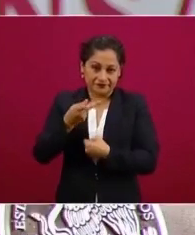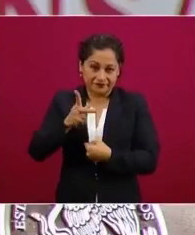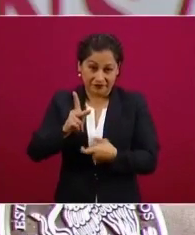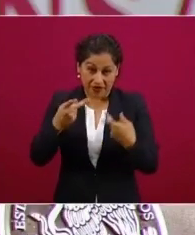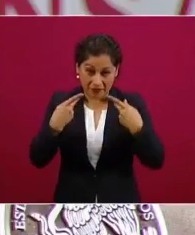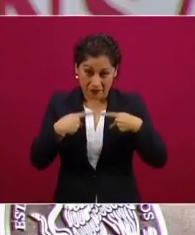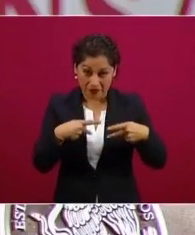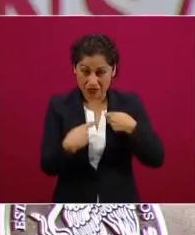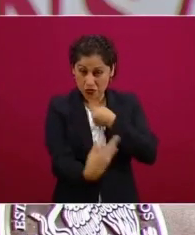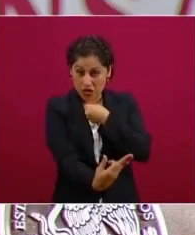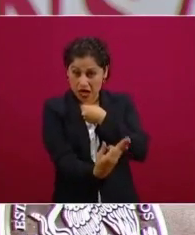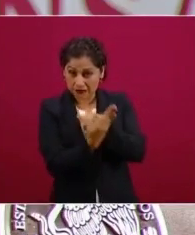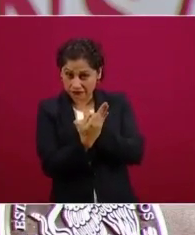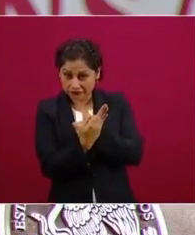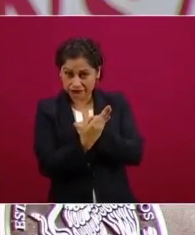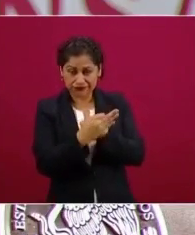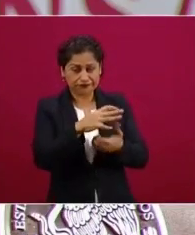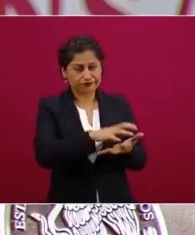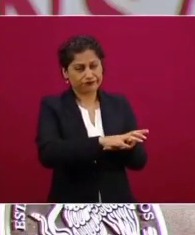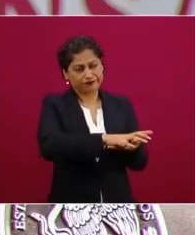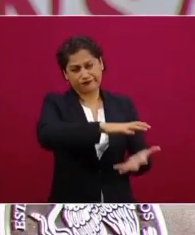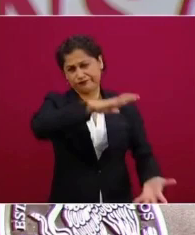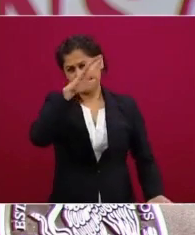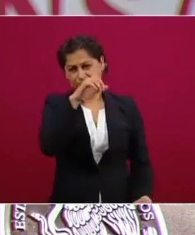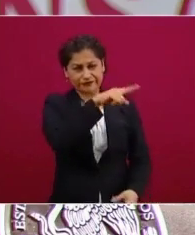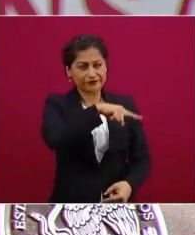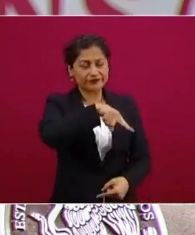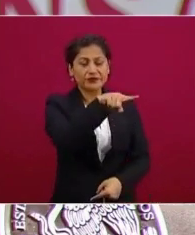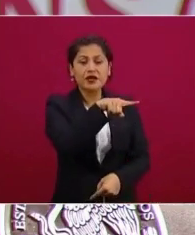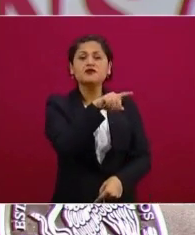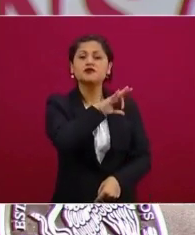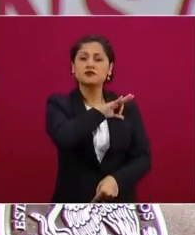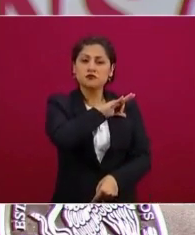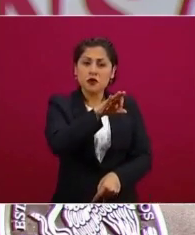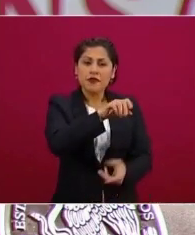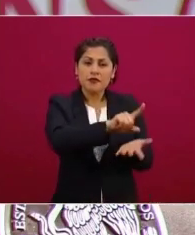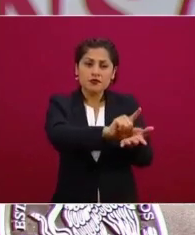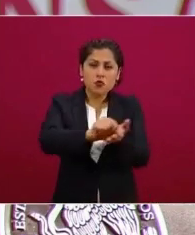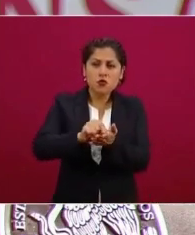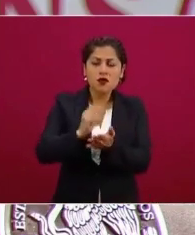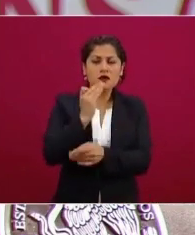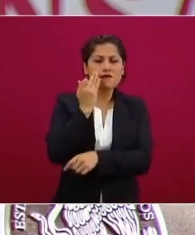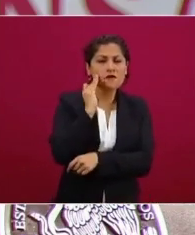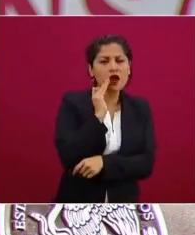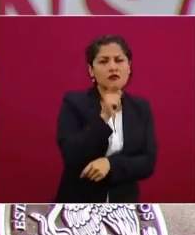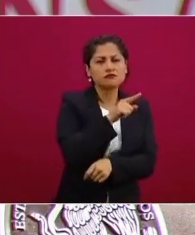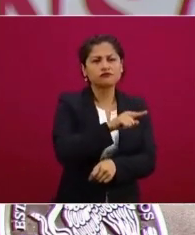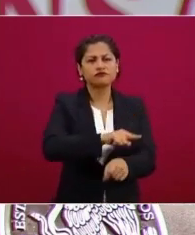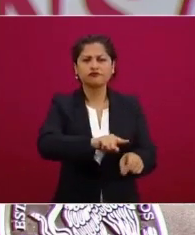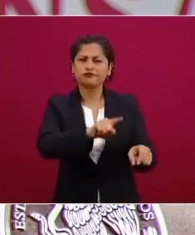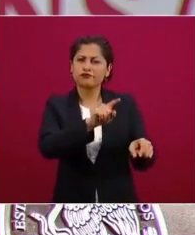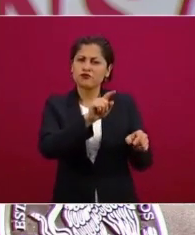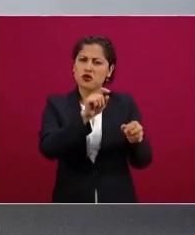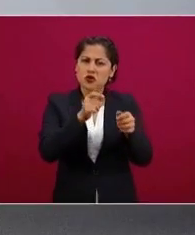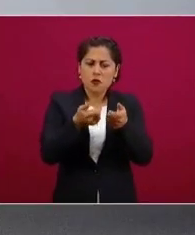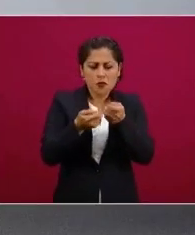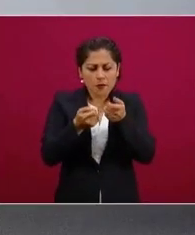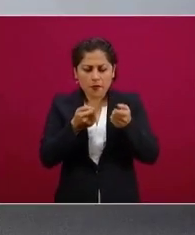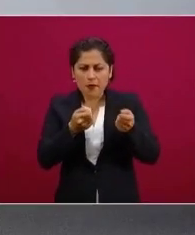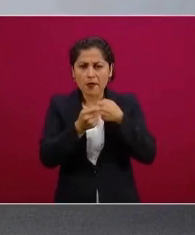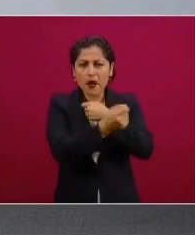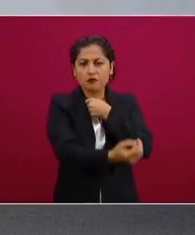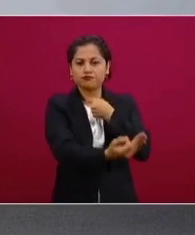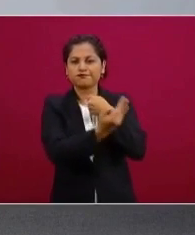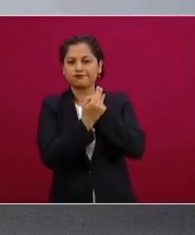siempre polarizando, siempre desprestigiando, siempre golpeando a